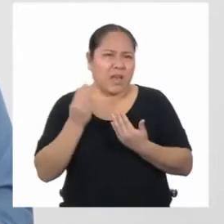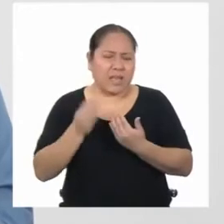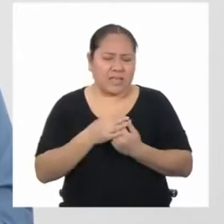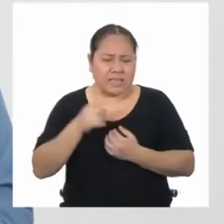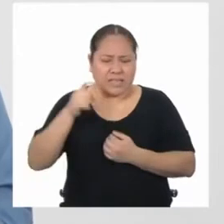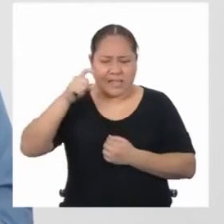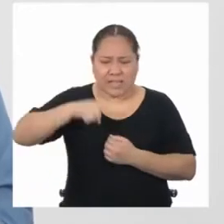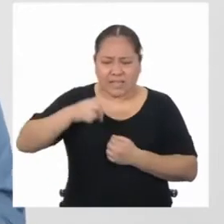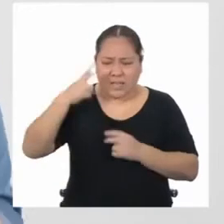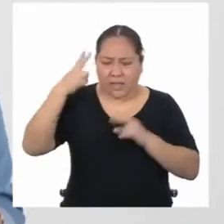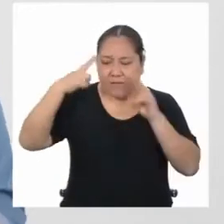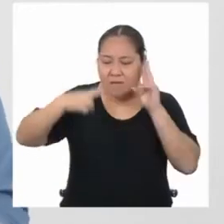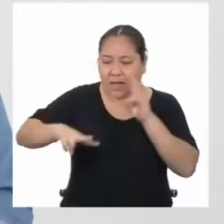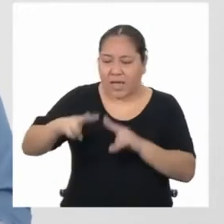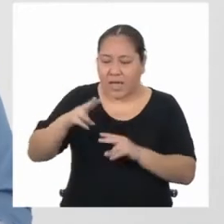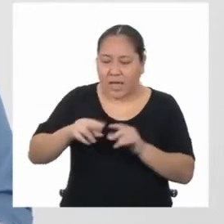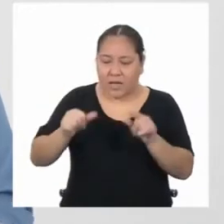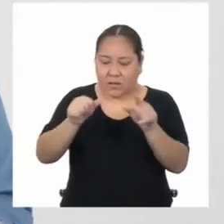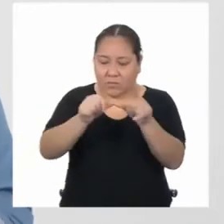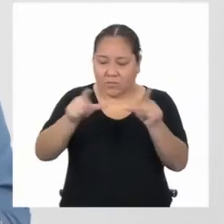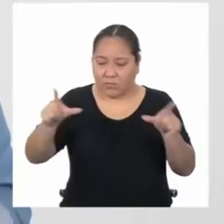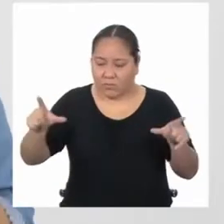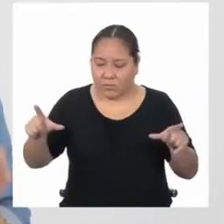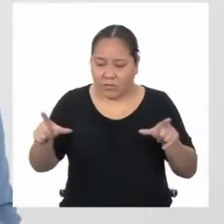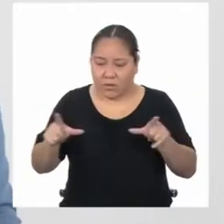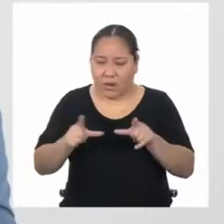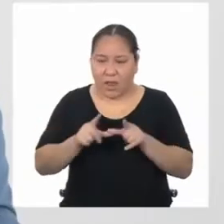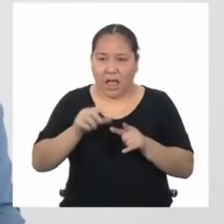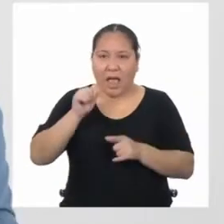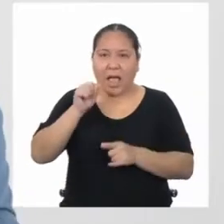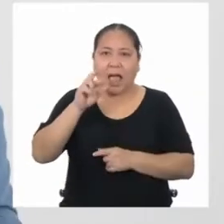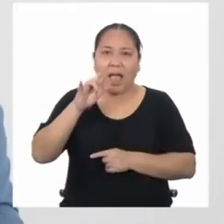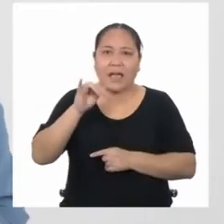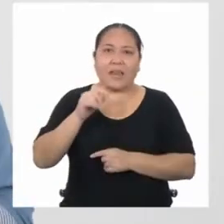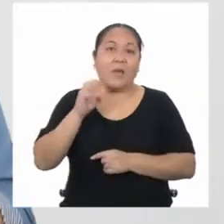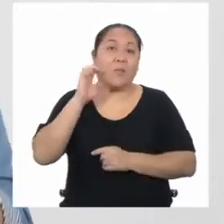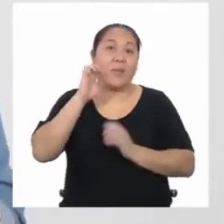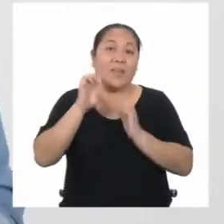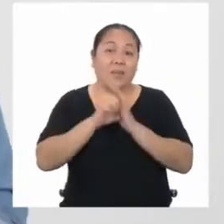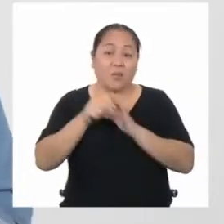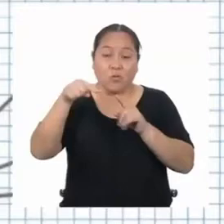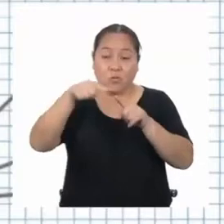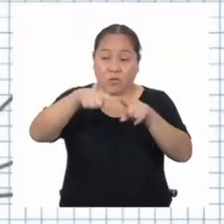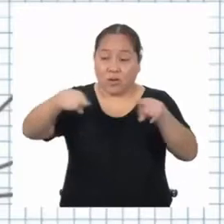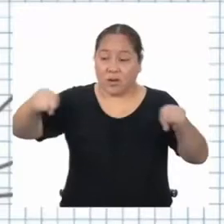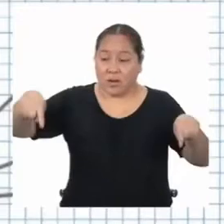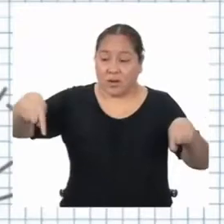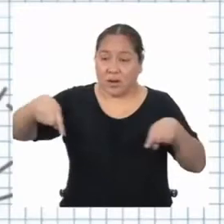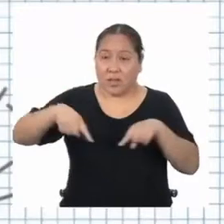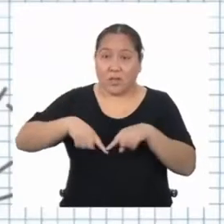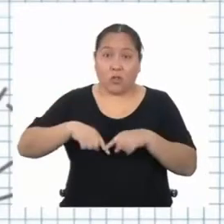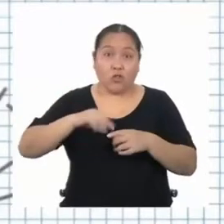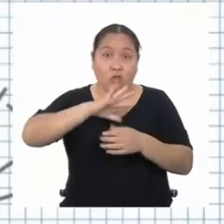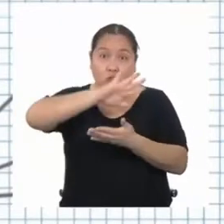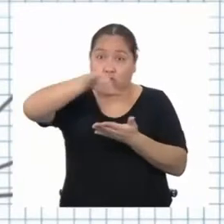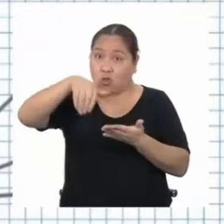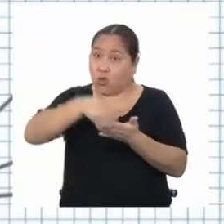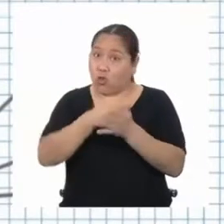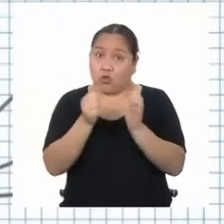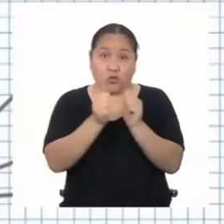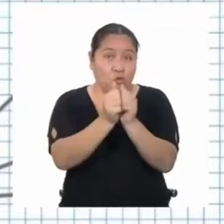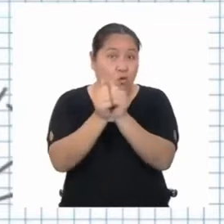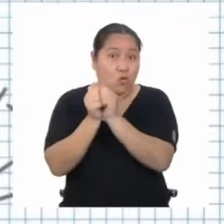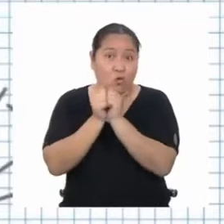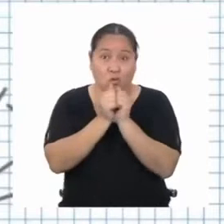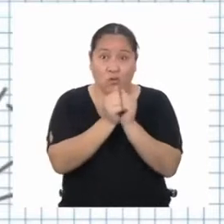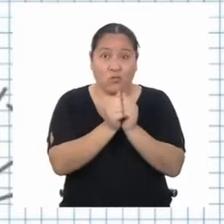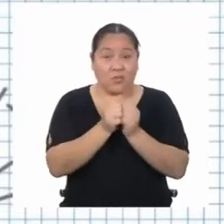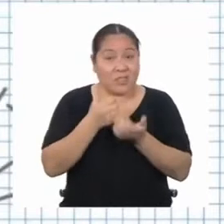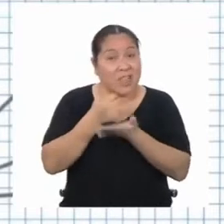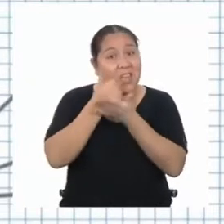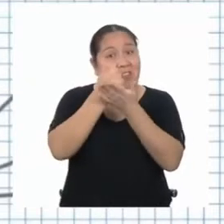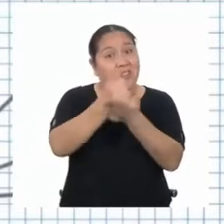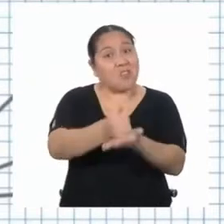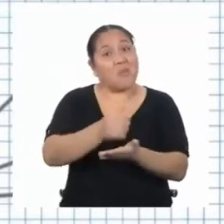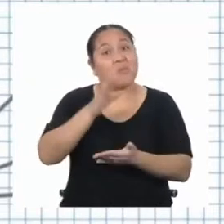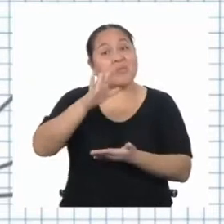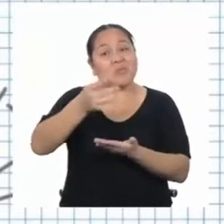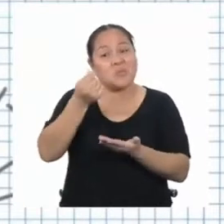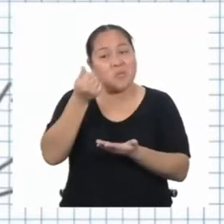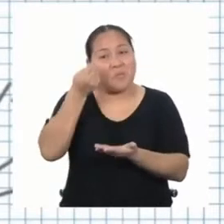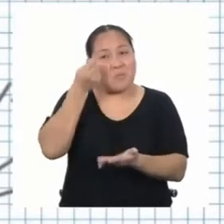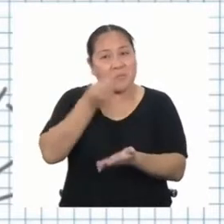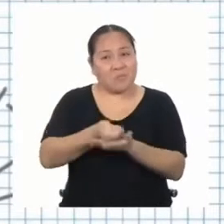de una figura geométrica. En este caso, un rectángulo. Podemos hacerlo todas y todos juntos y te ayudamos con tu